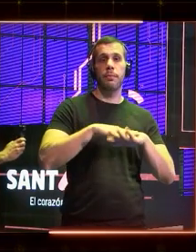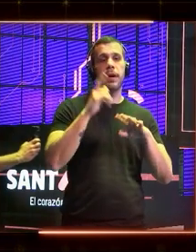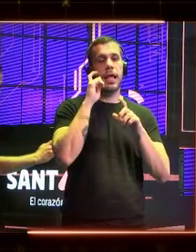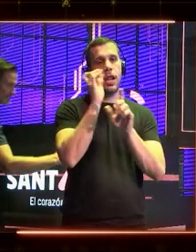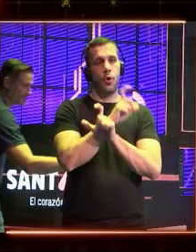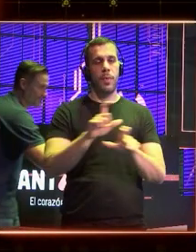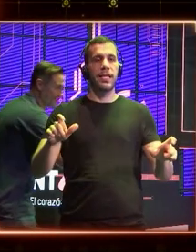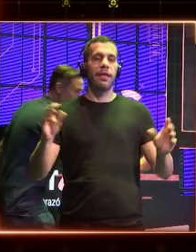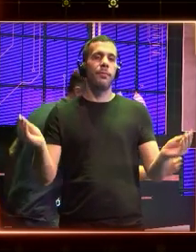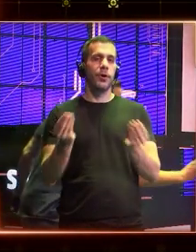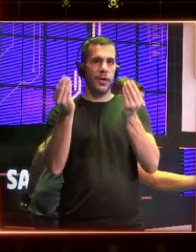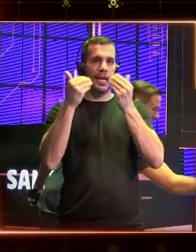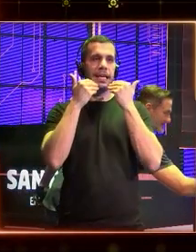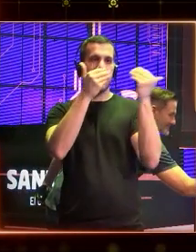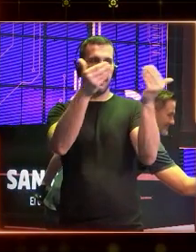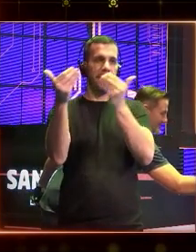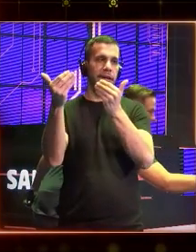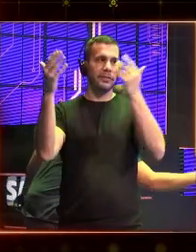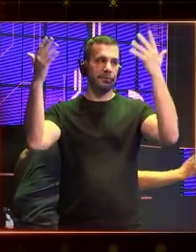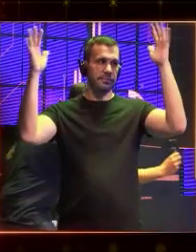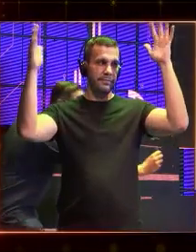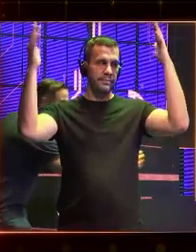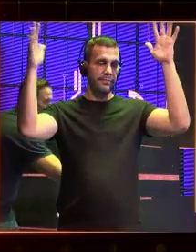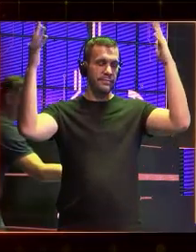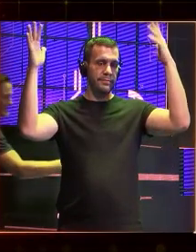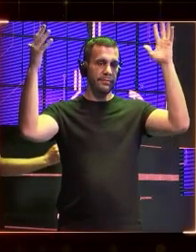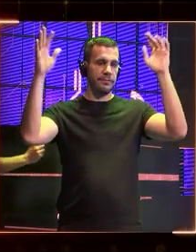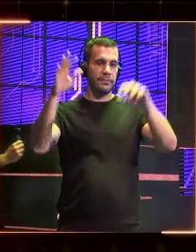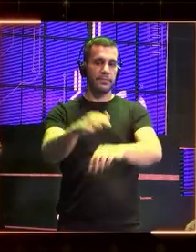gracias. Aplausos Aplausos